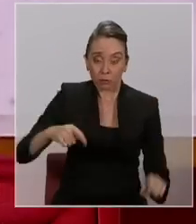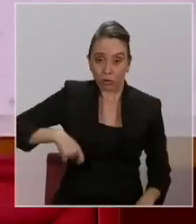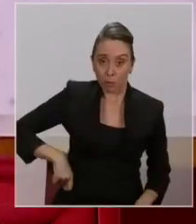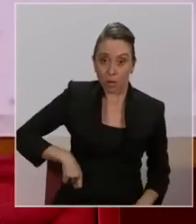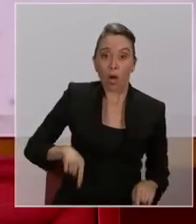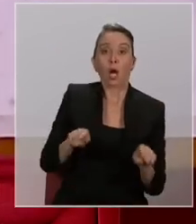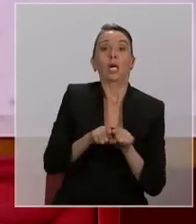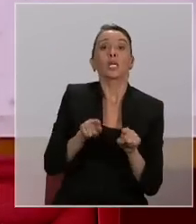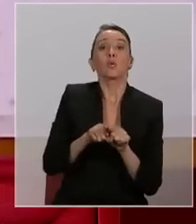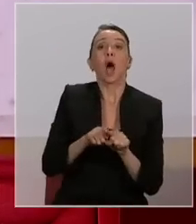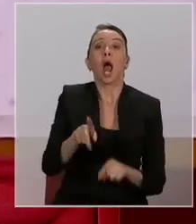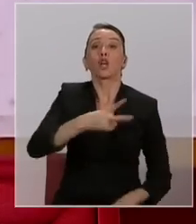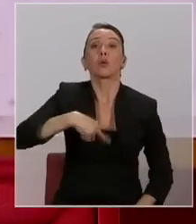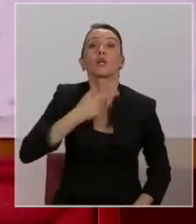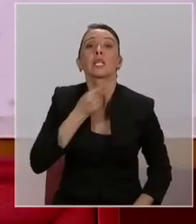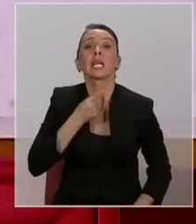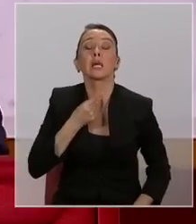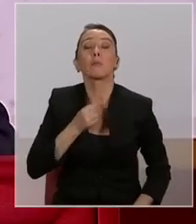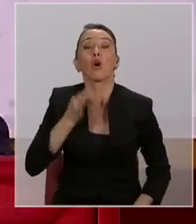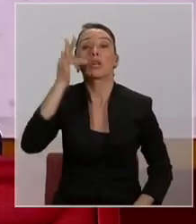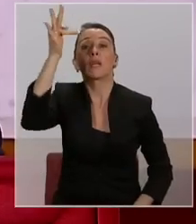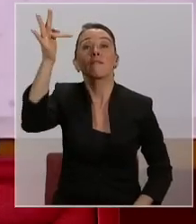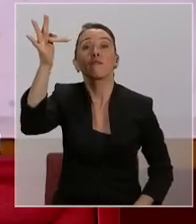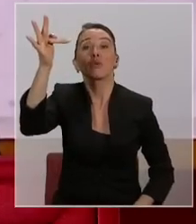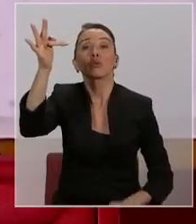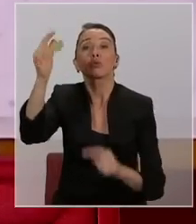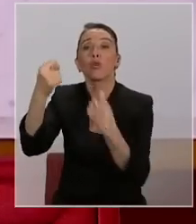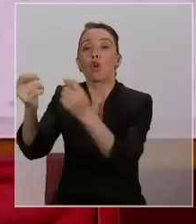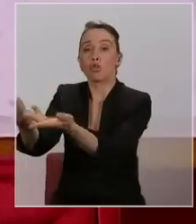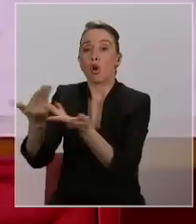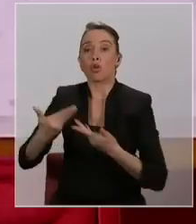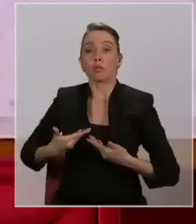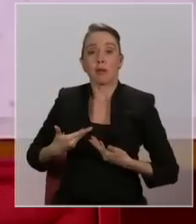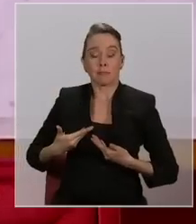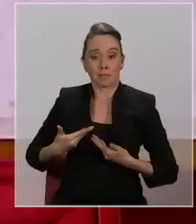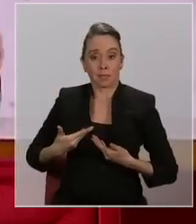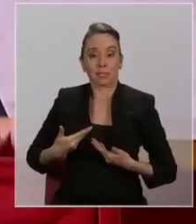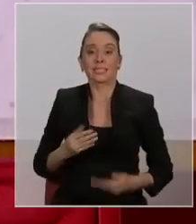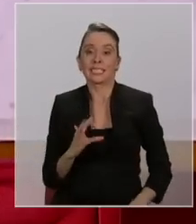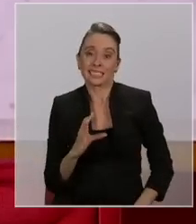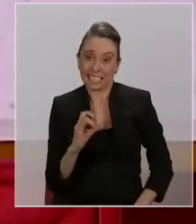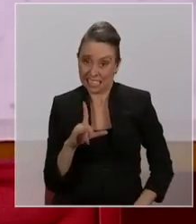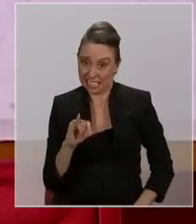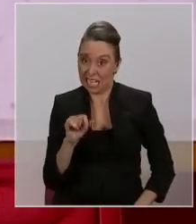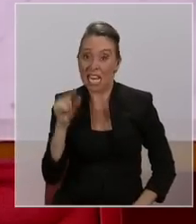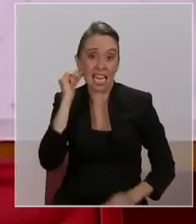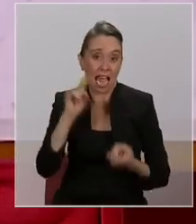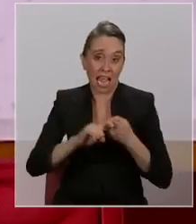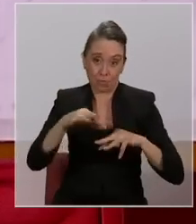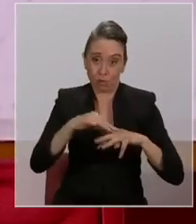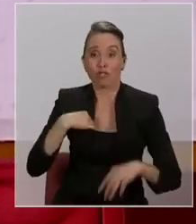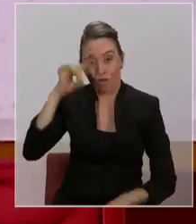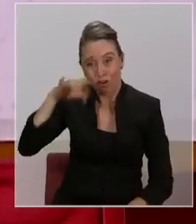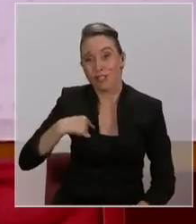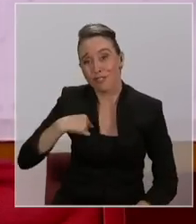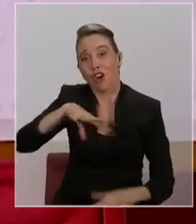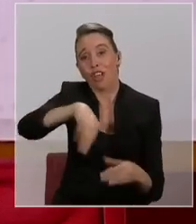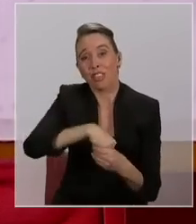como querremos que nos traten a nosotros mañana. Cecilia, yo sé que estoy en la tercera edad.